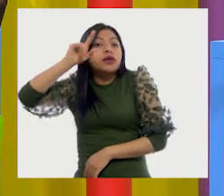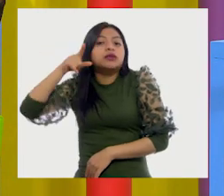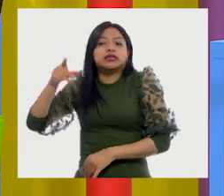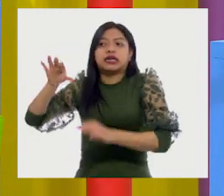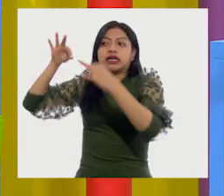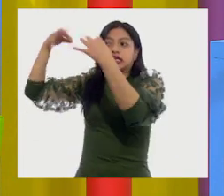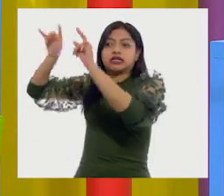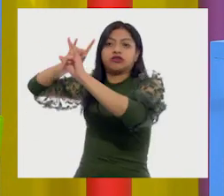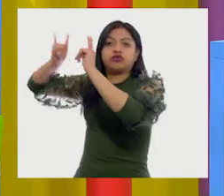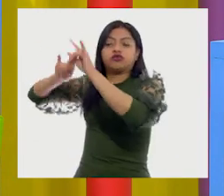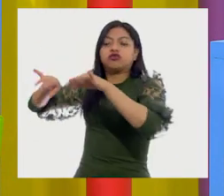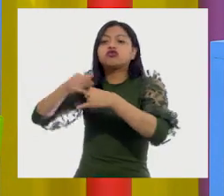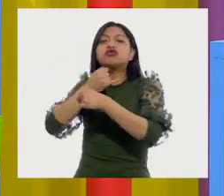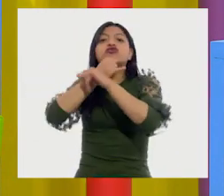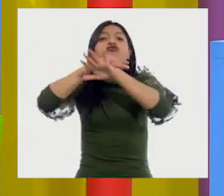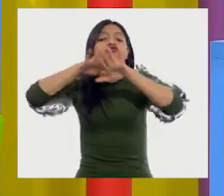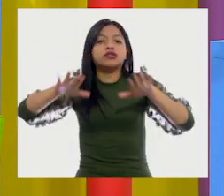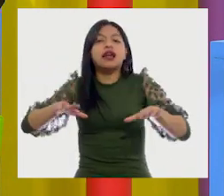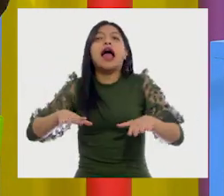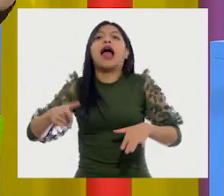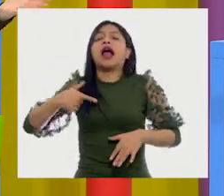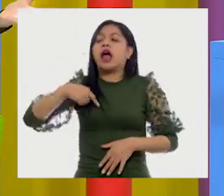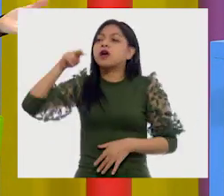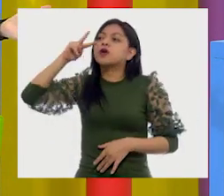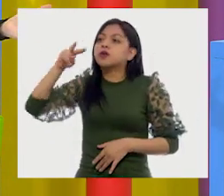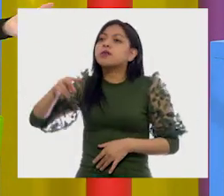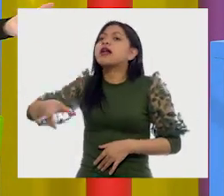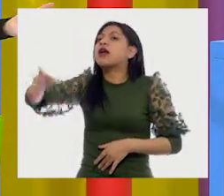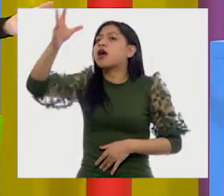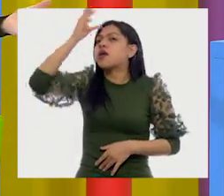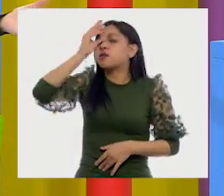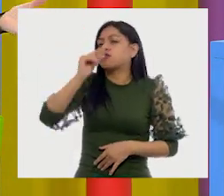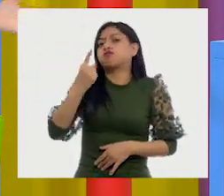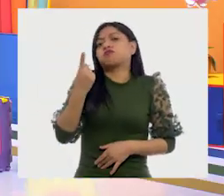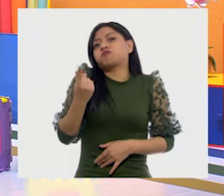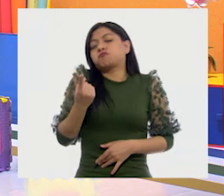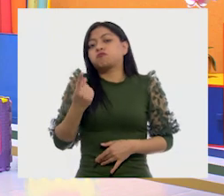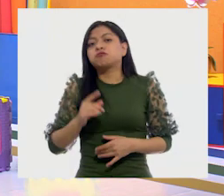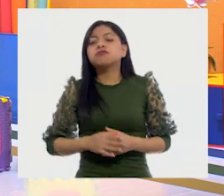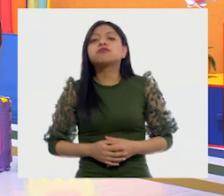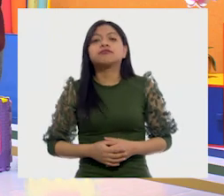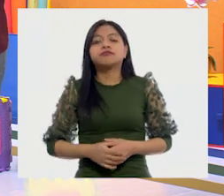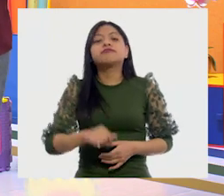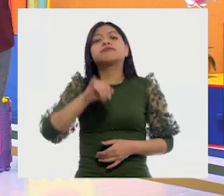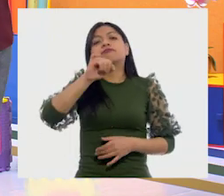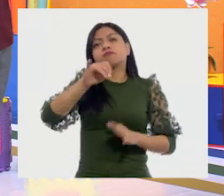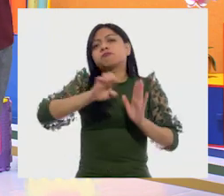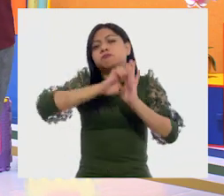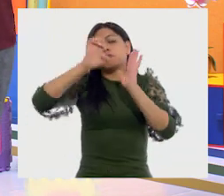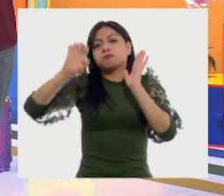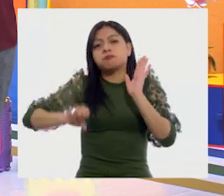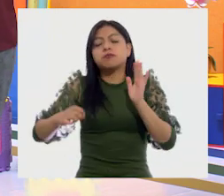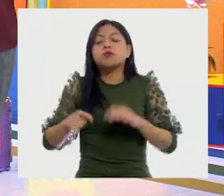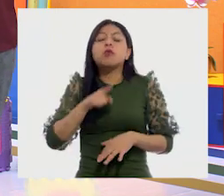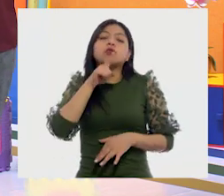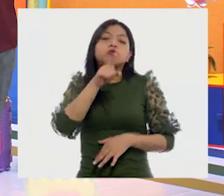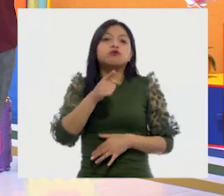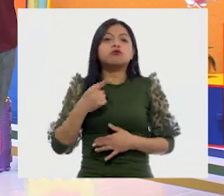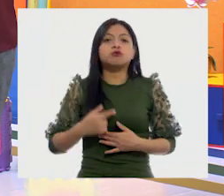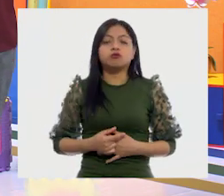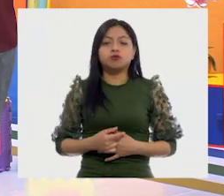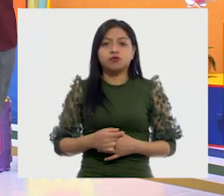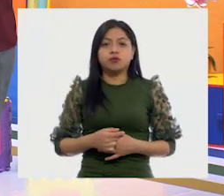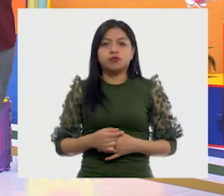informativo me va a informar acerca de algo. Así es, por ejemplo, cuando vamos